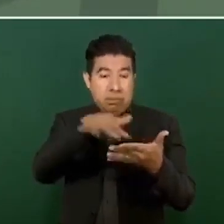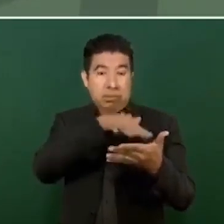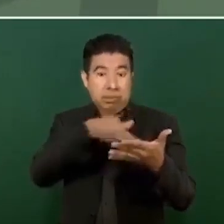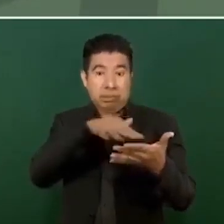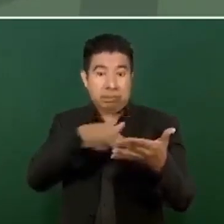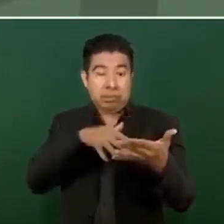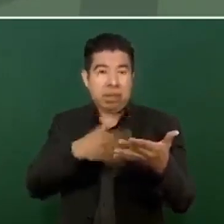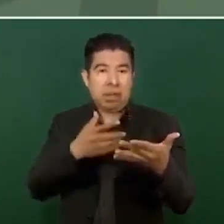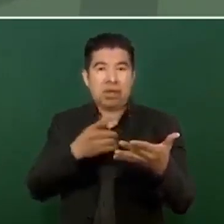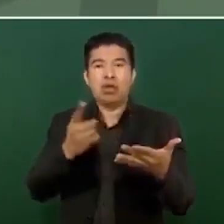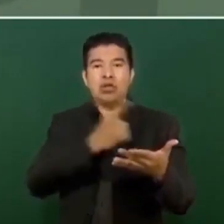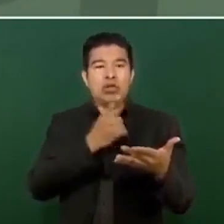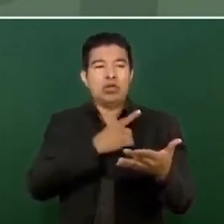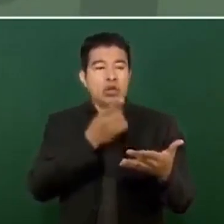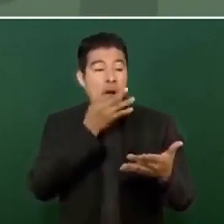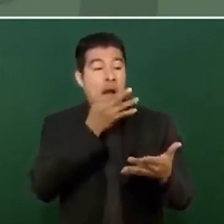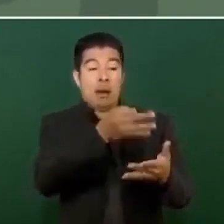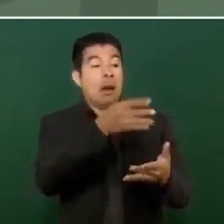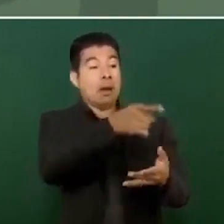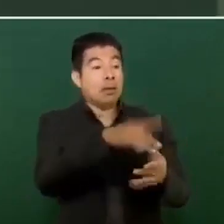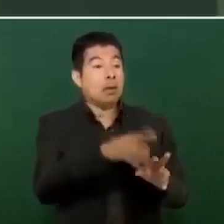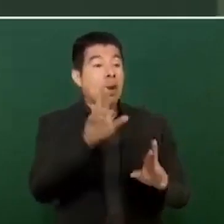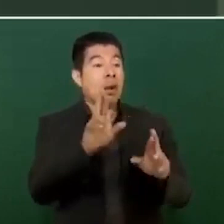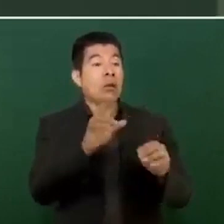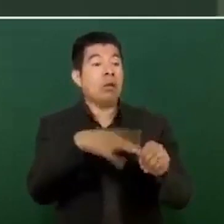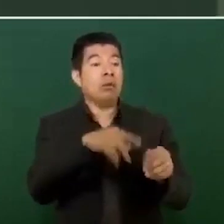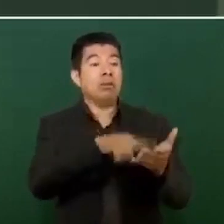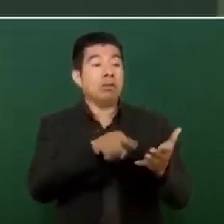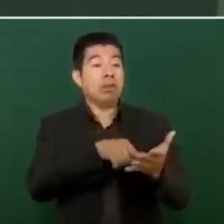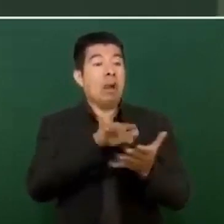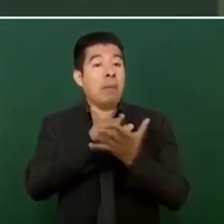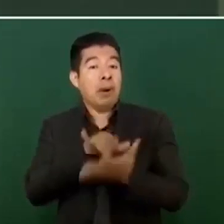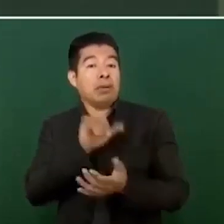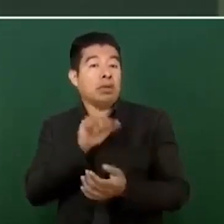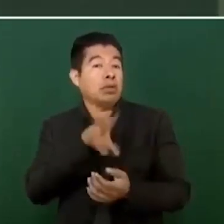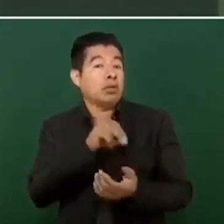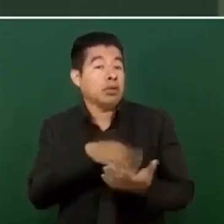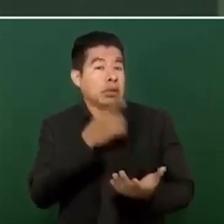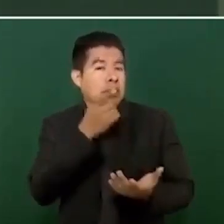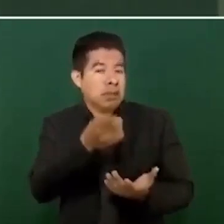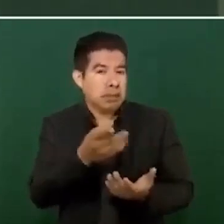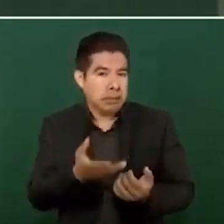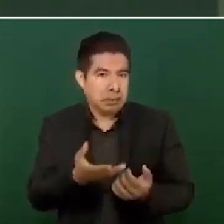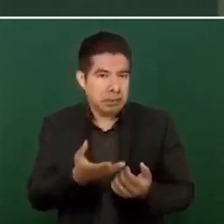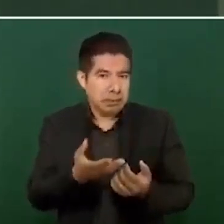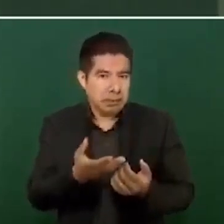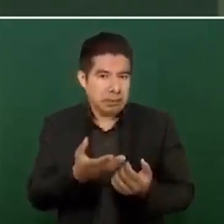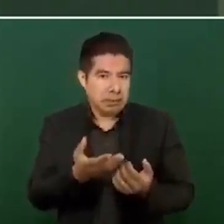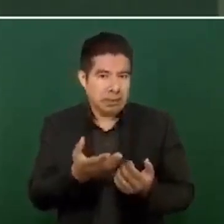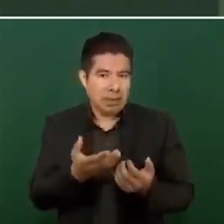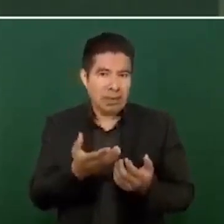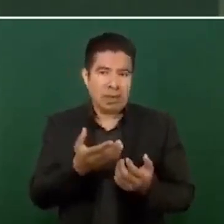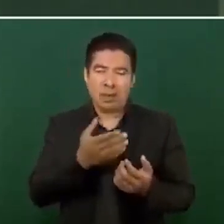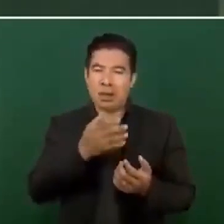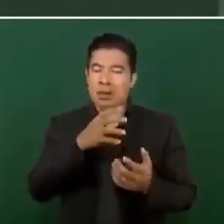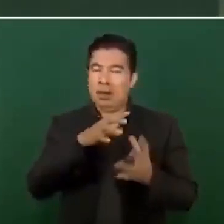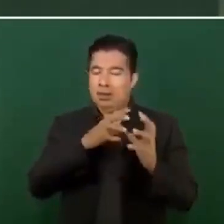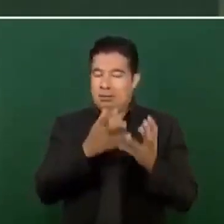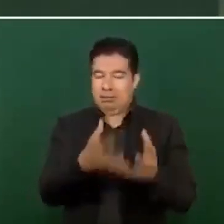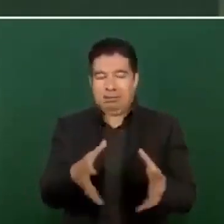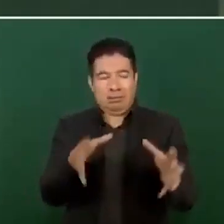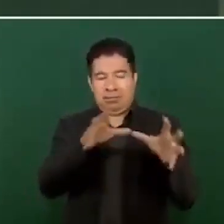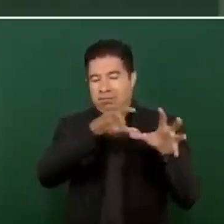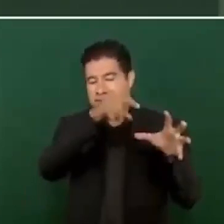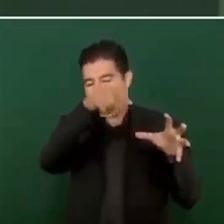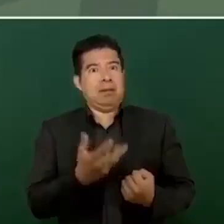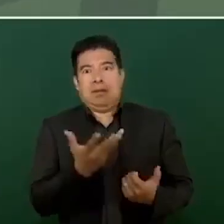consigna Pero ahora nos estamos Este Enterando De que esto sucede En todo